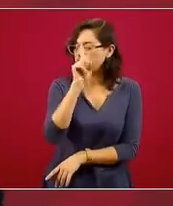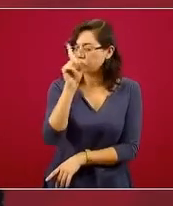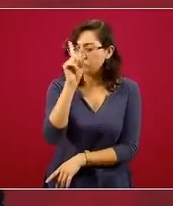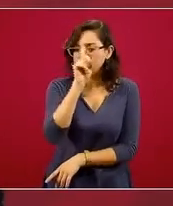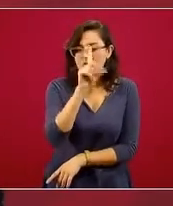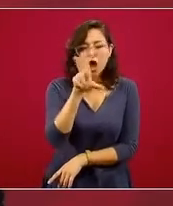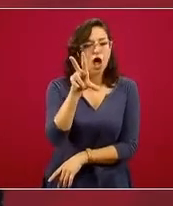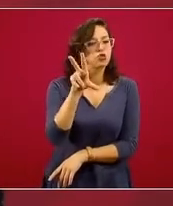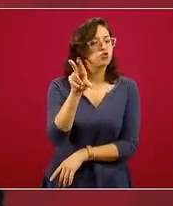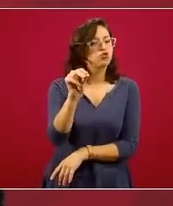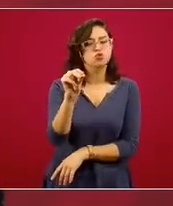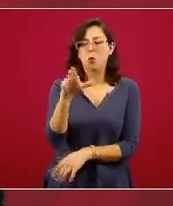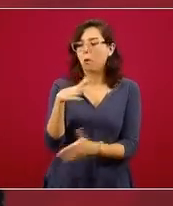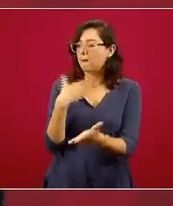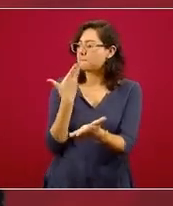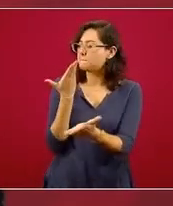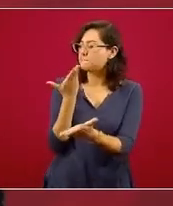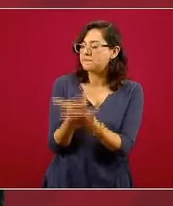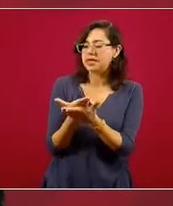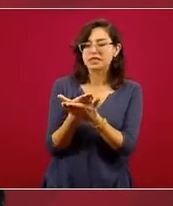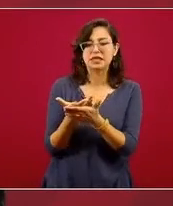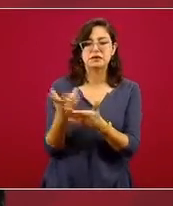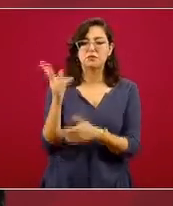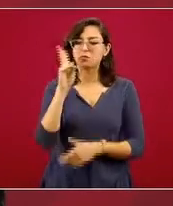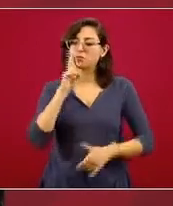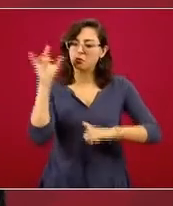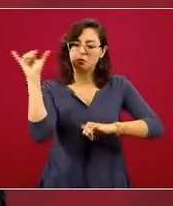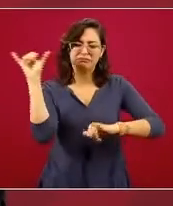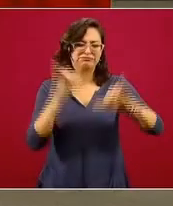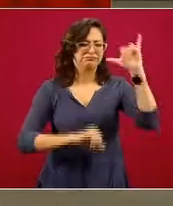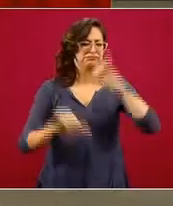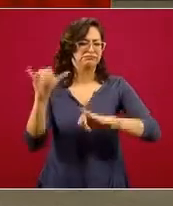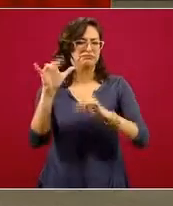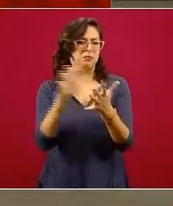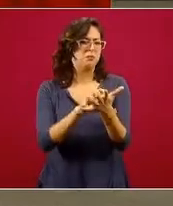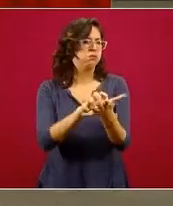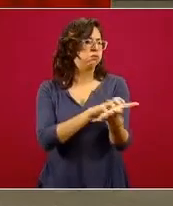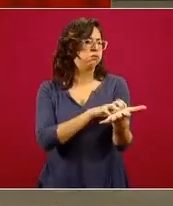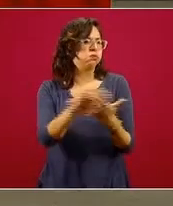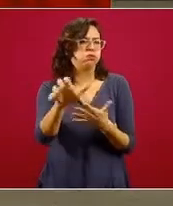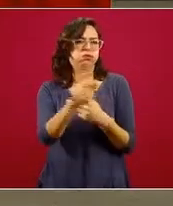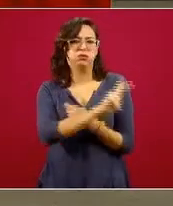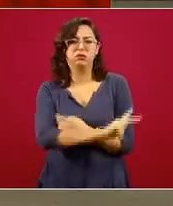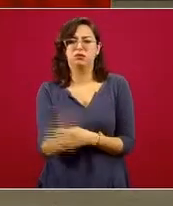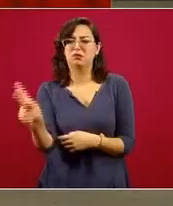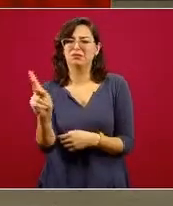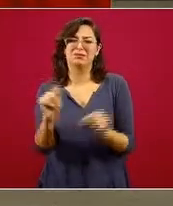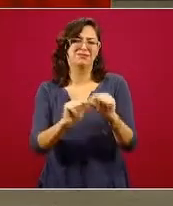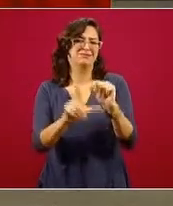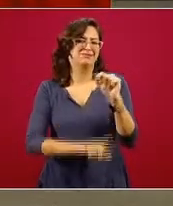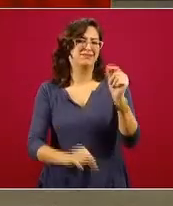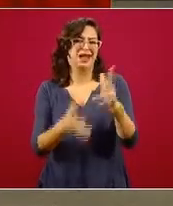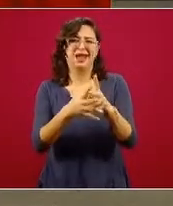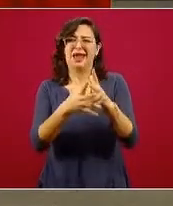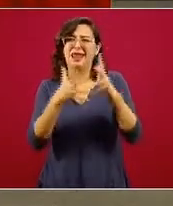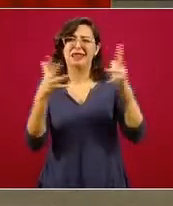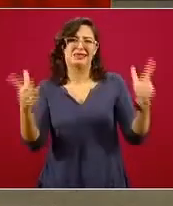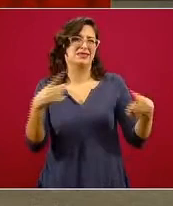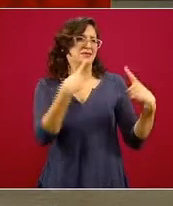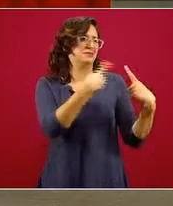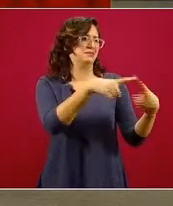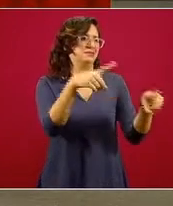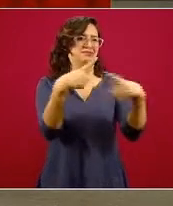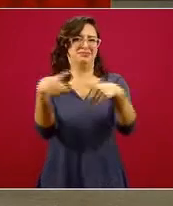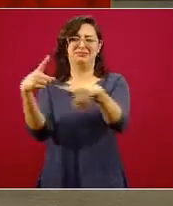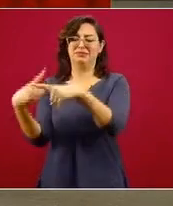favor de recomendar la realización masiva de pruebas en un país complejo como México. Esto lo hemos dicho una y